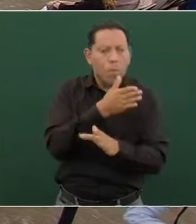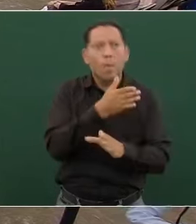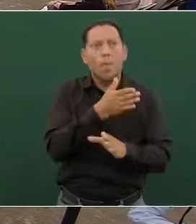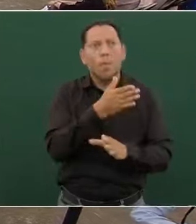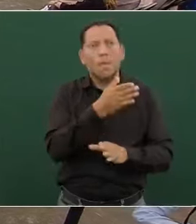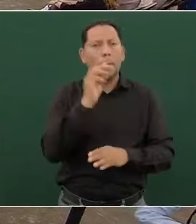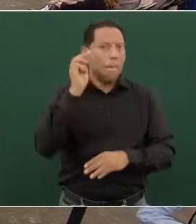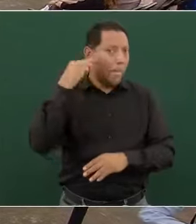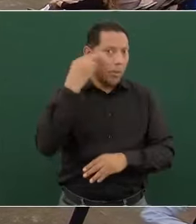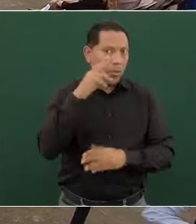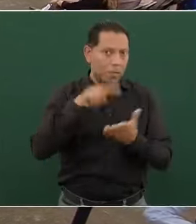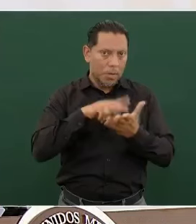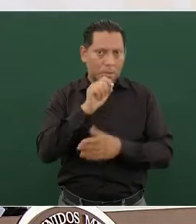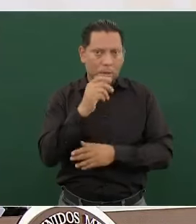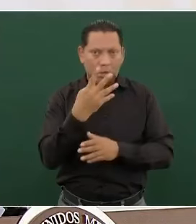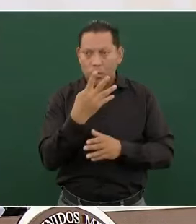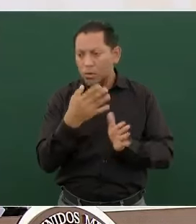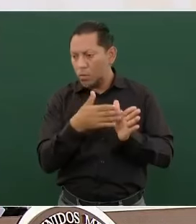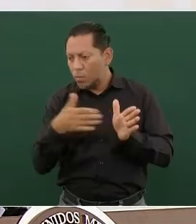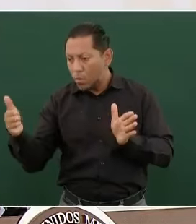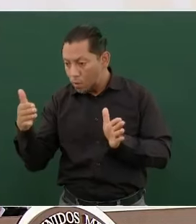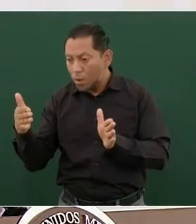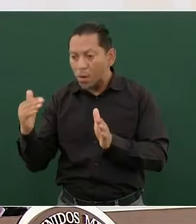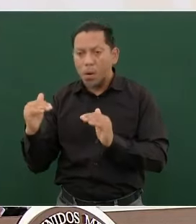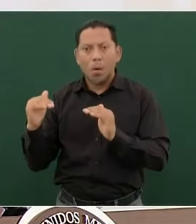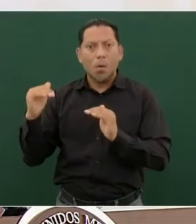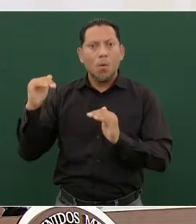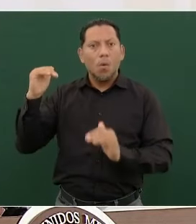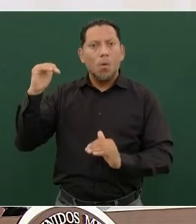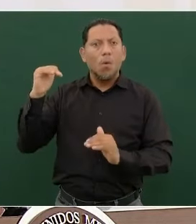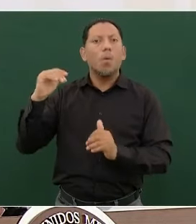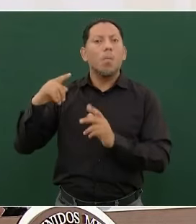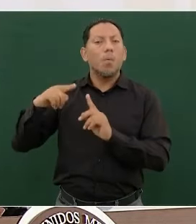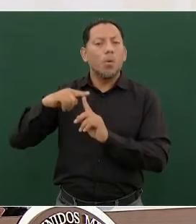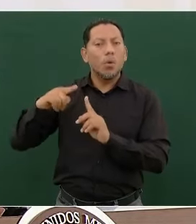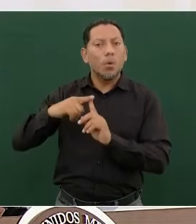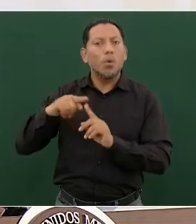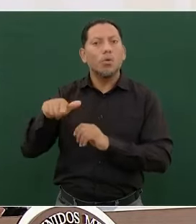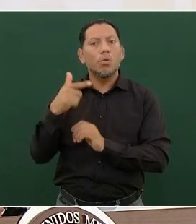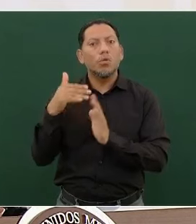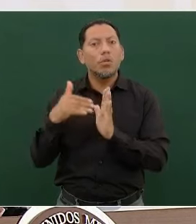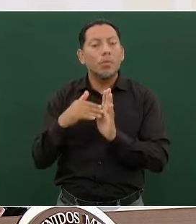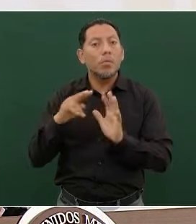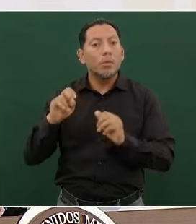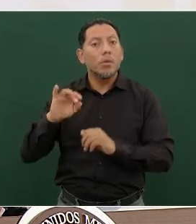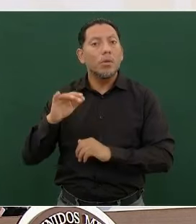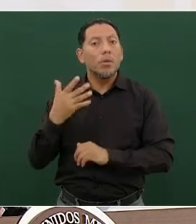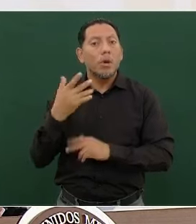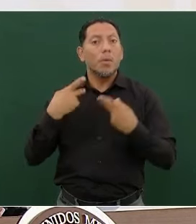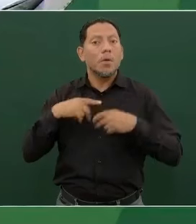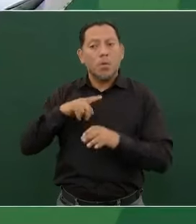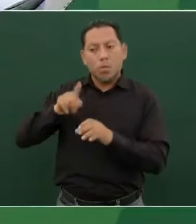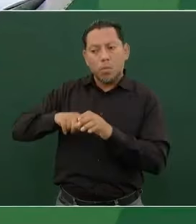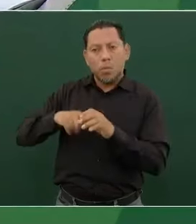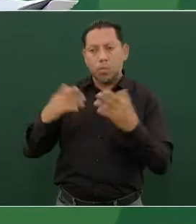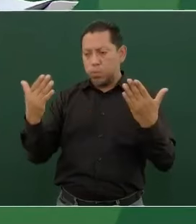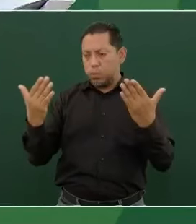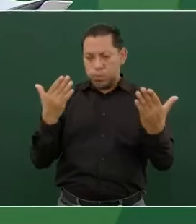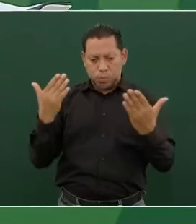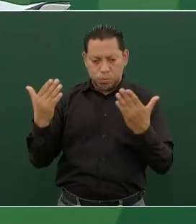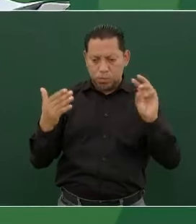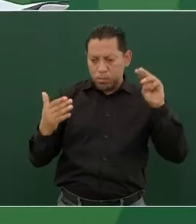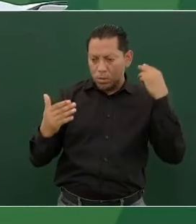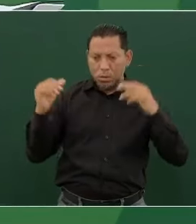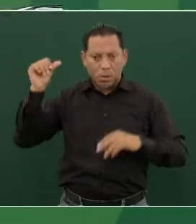2024, manteniendo una diferencia positiva de 12 mil 285 empleos en comparación al mes de